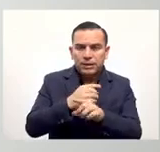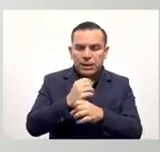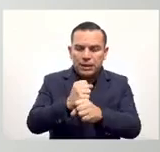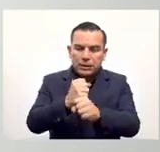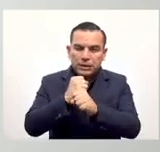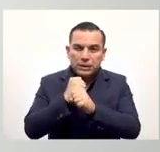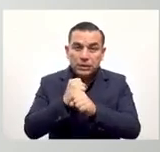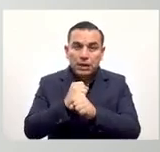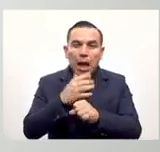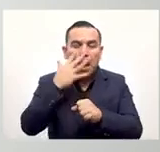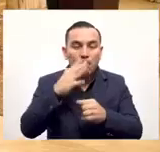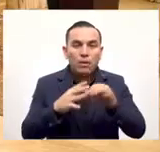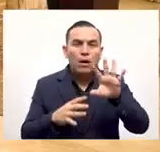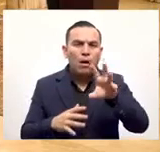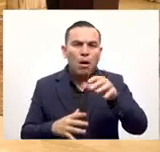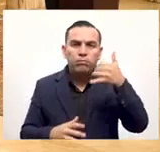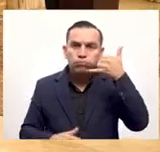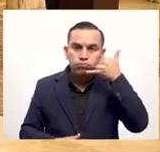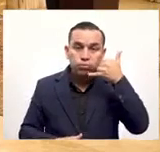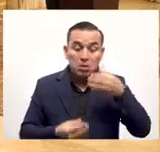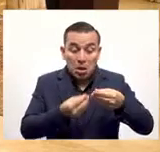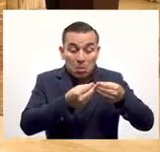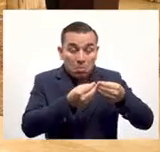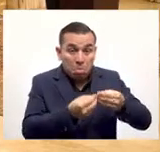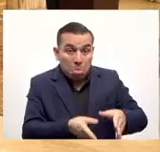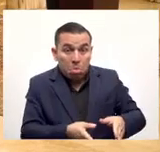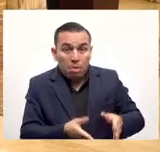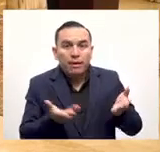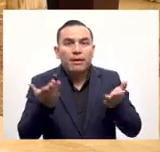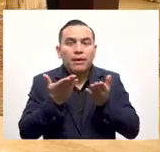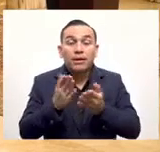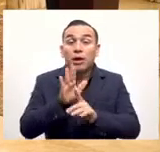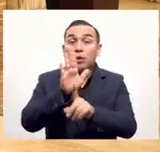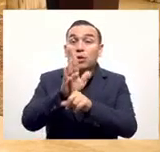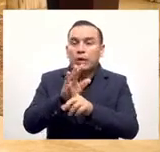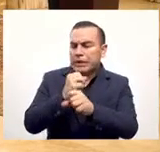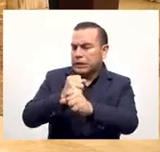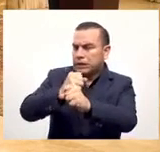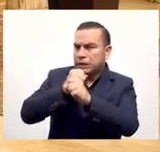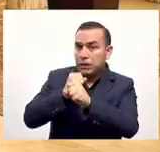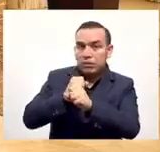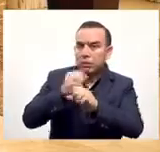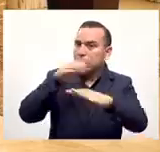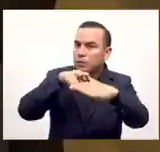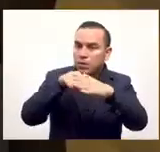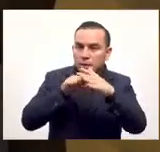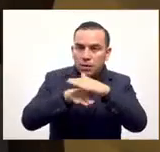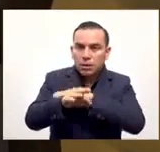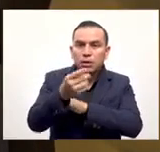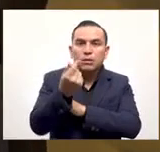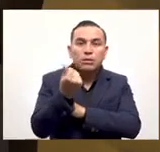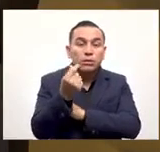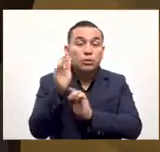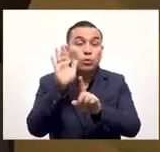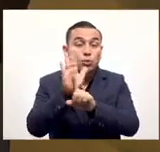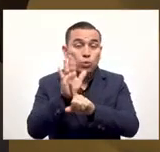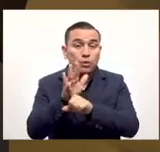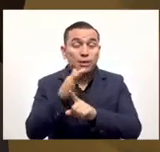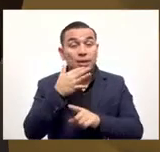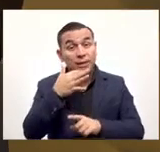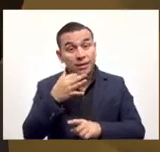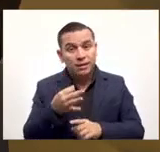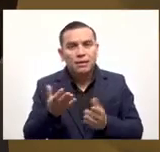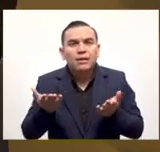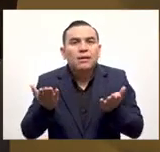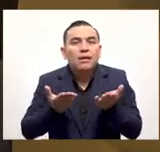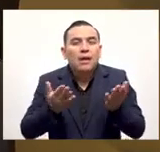le va a dar seguridad de que si alguien le roba el celular o lo pierde o lo deja tirado en algún lugar no pueden acceder a su dinero porque necesitan el